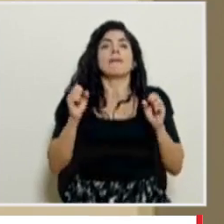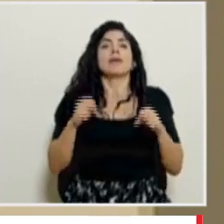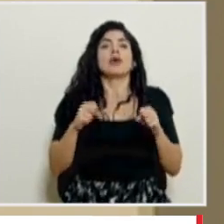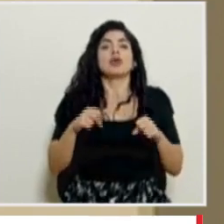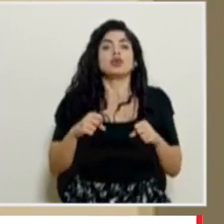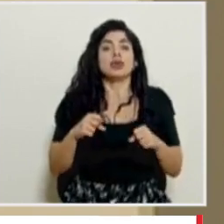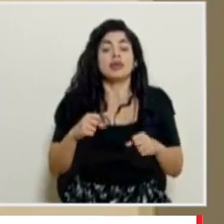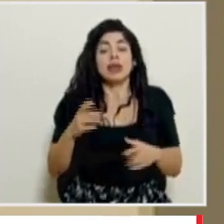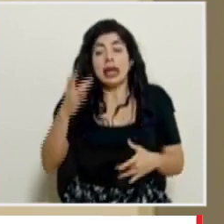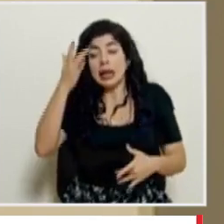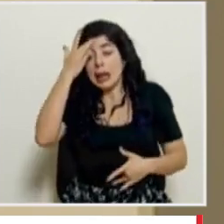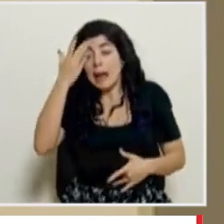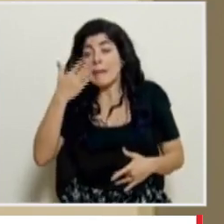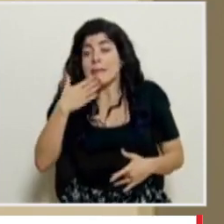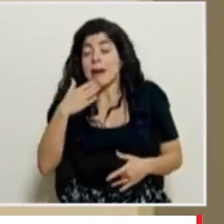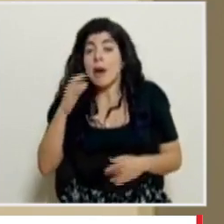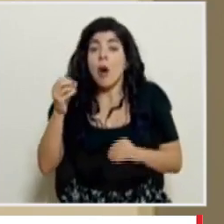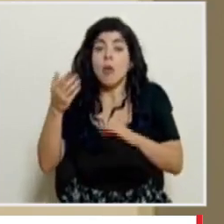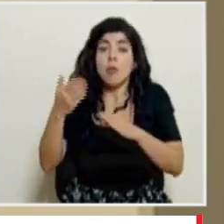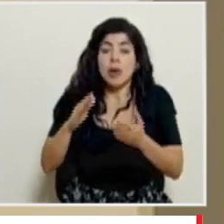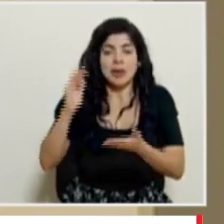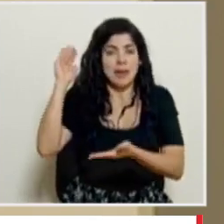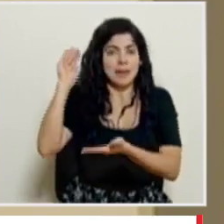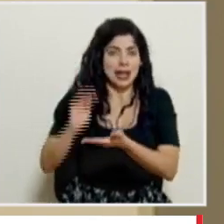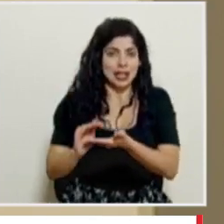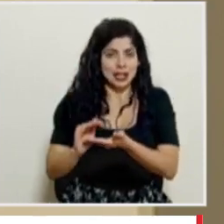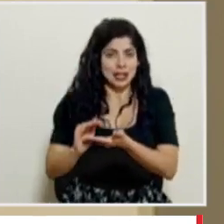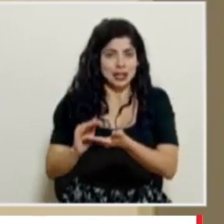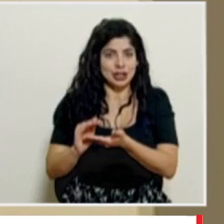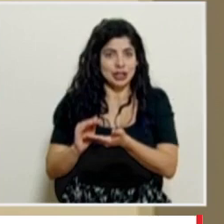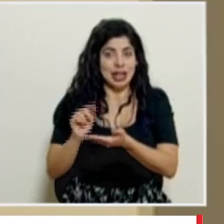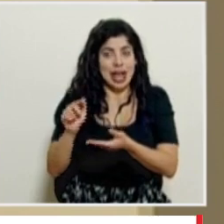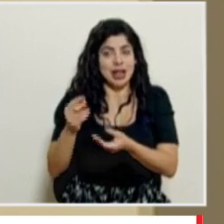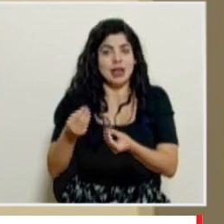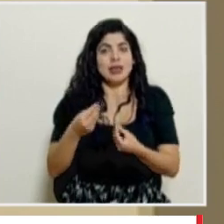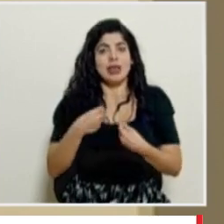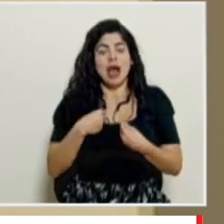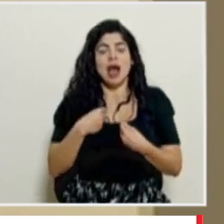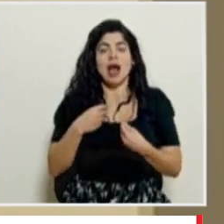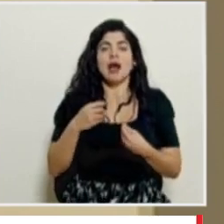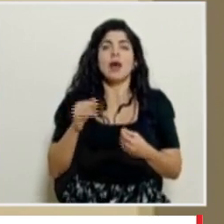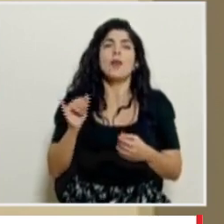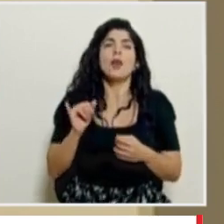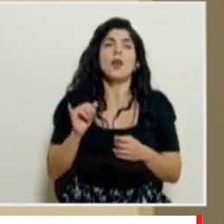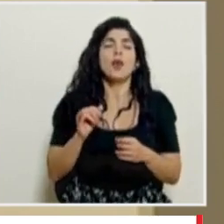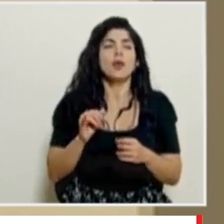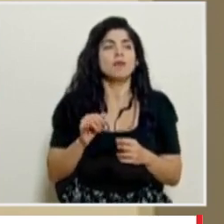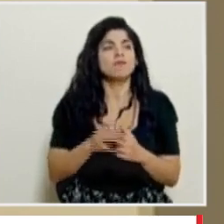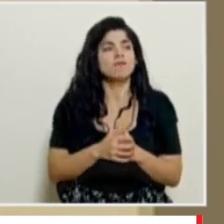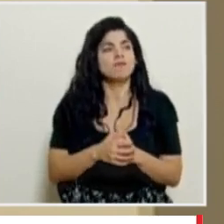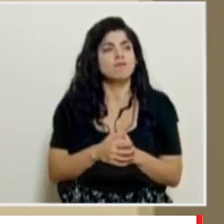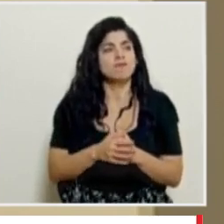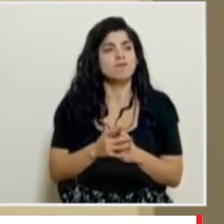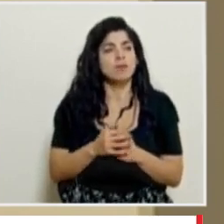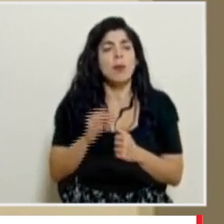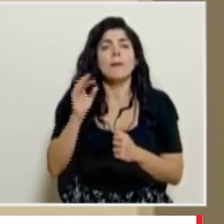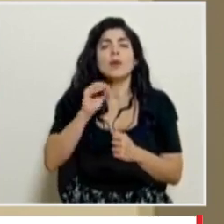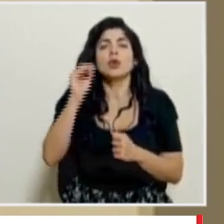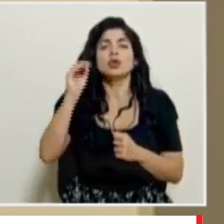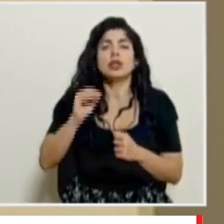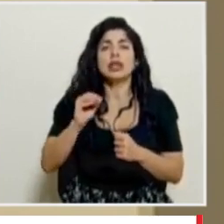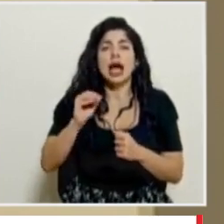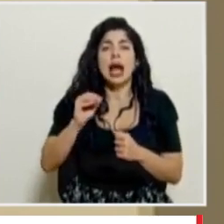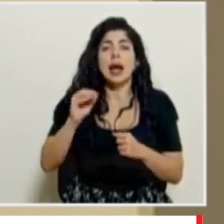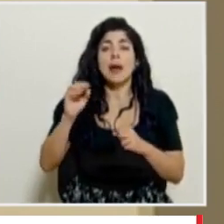infección grave o de fallecimiento muy baja esa probabilidad se lleva a un porcentaje